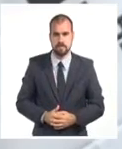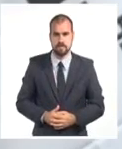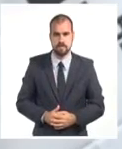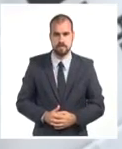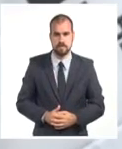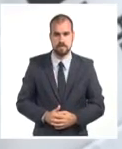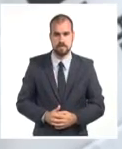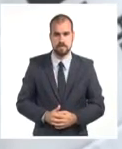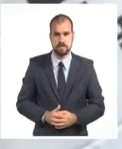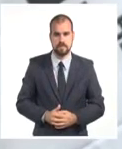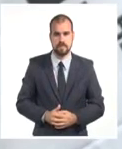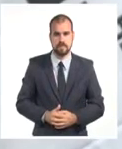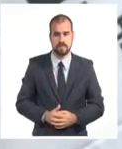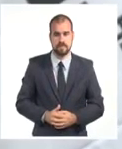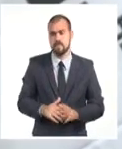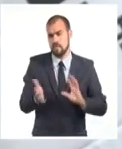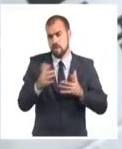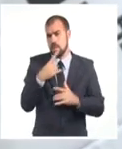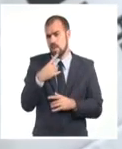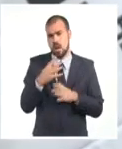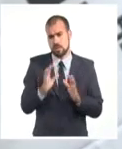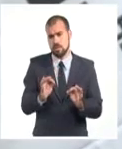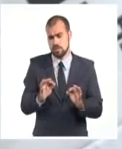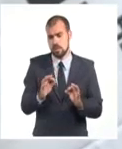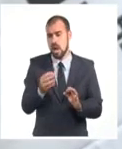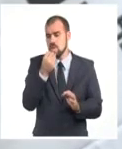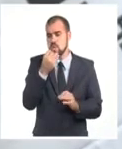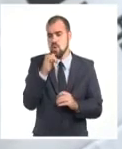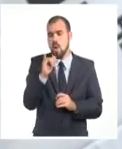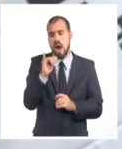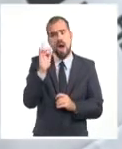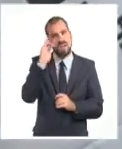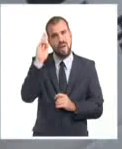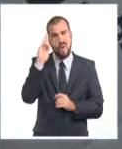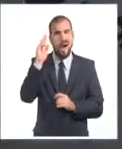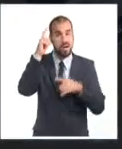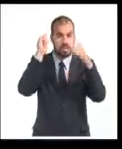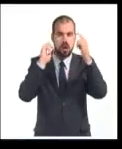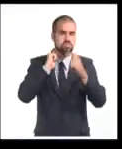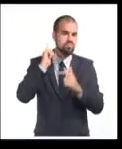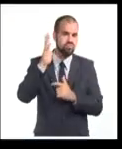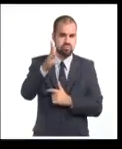Venezuela, que a mí me parece muy linda, porque es una perspectiva distinta de la muerte.